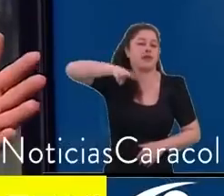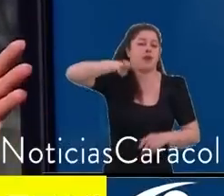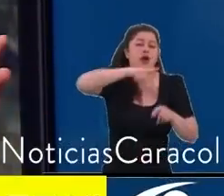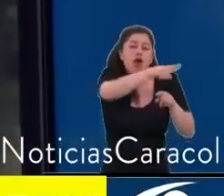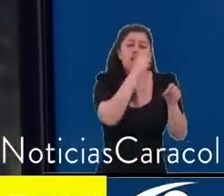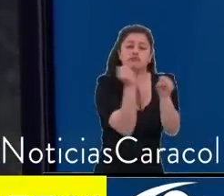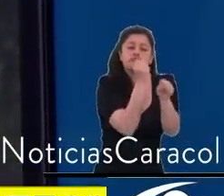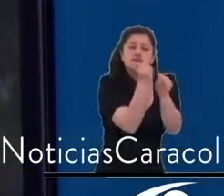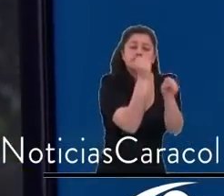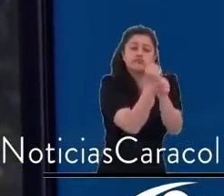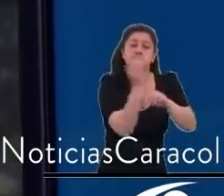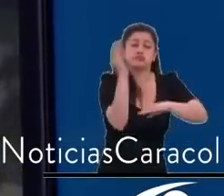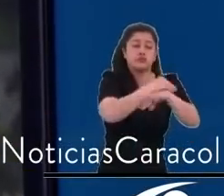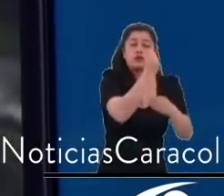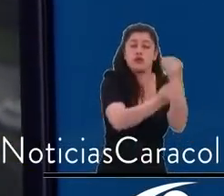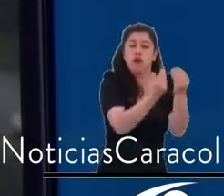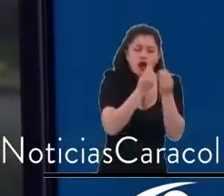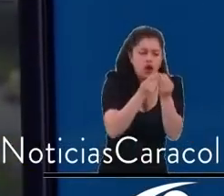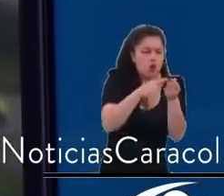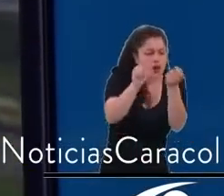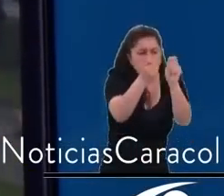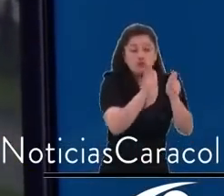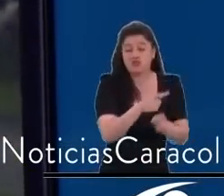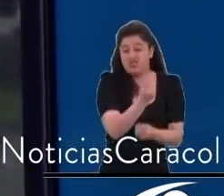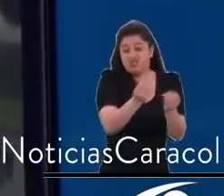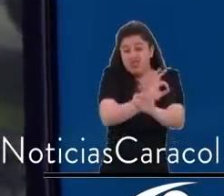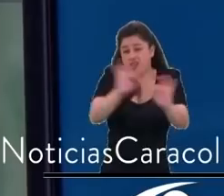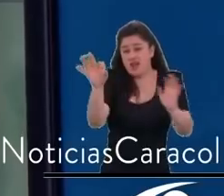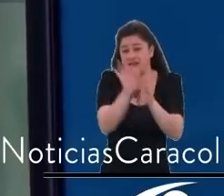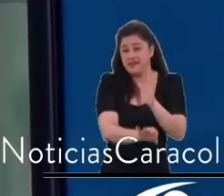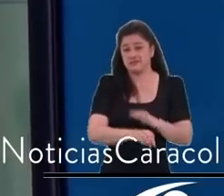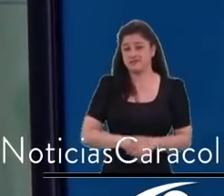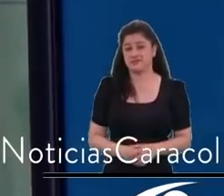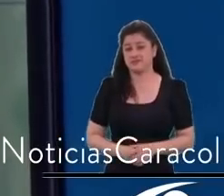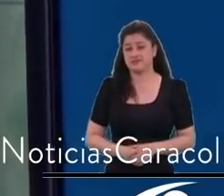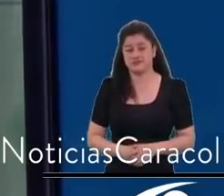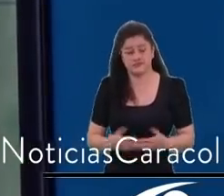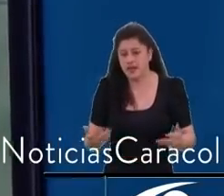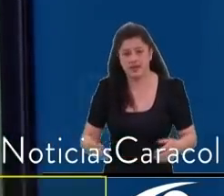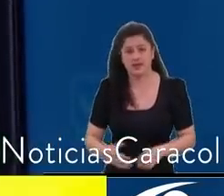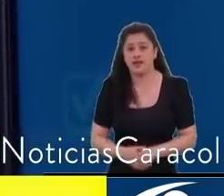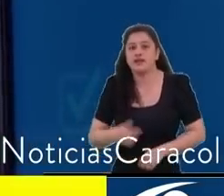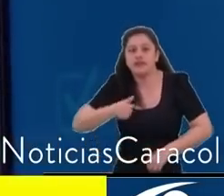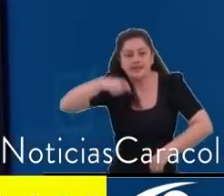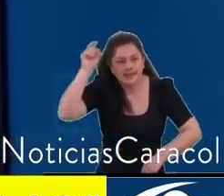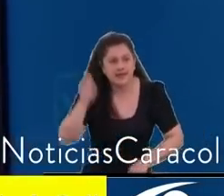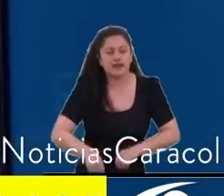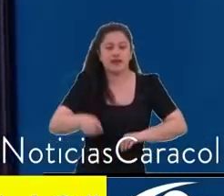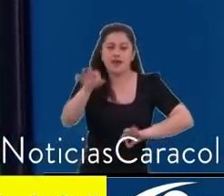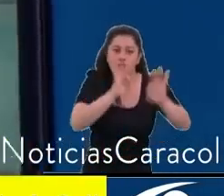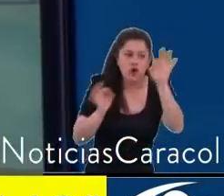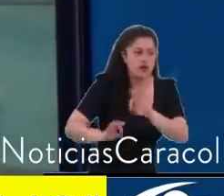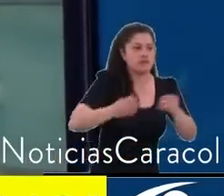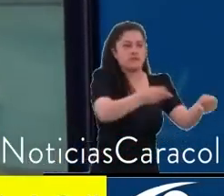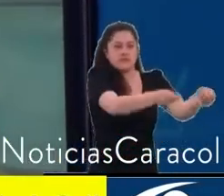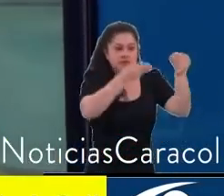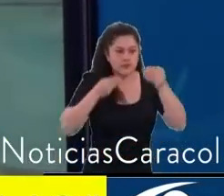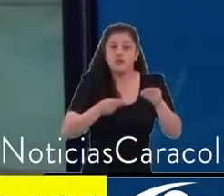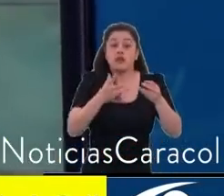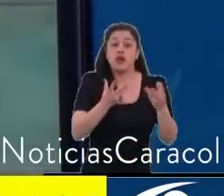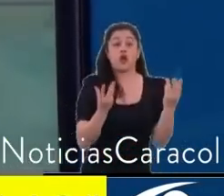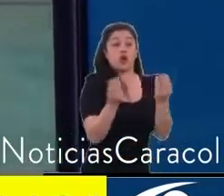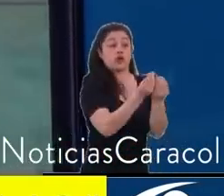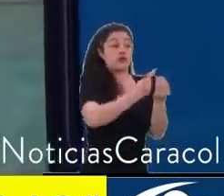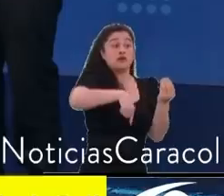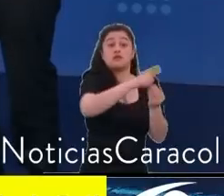no lo hacen, y una ciudad no se puede quedar sin plan, sin norte, sin obras, entonces la ley dice que si los concejales no toman su decisión, la alcaldía lo puede